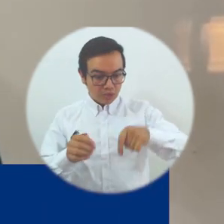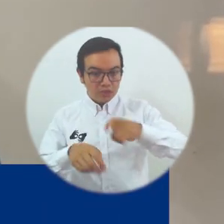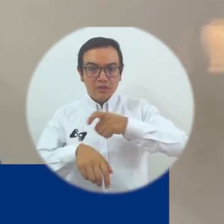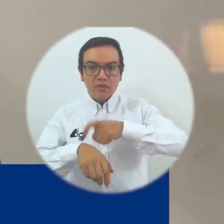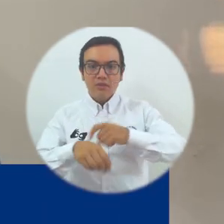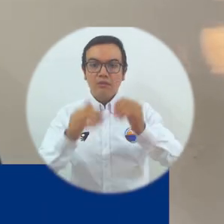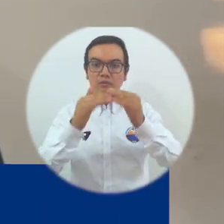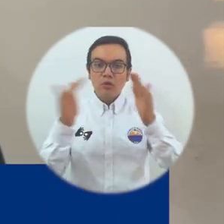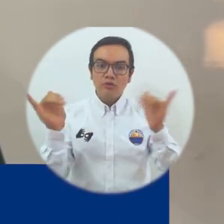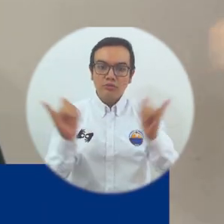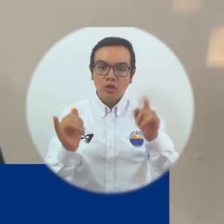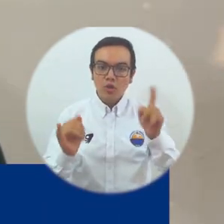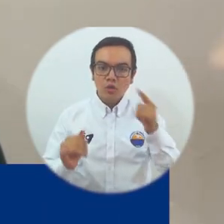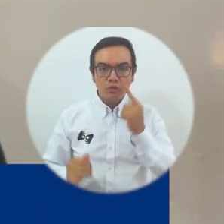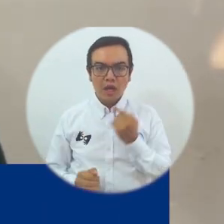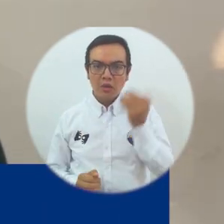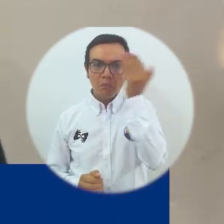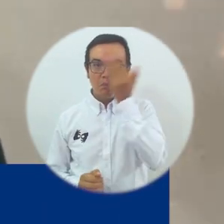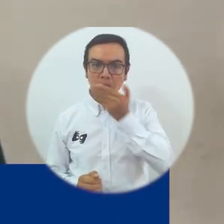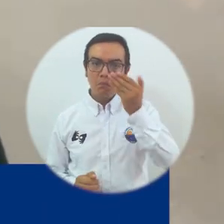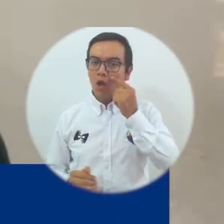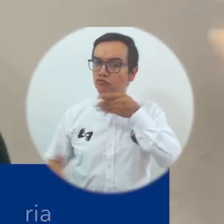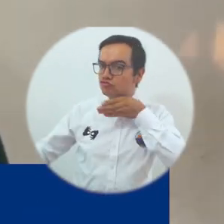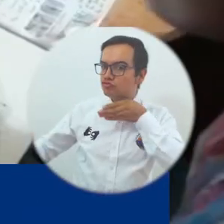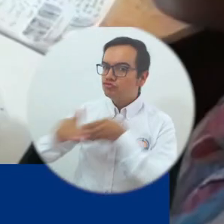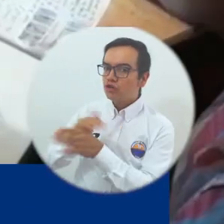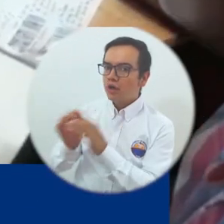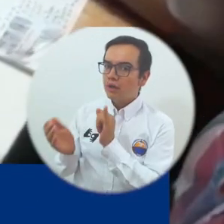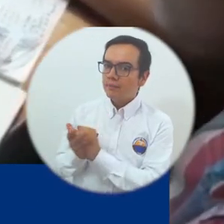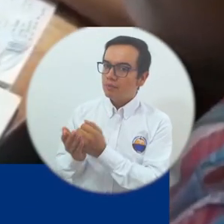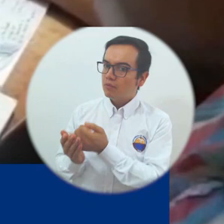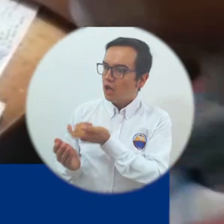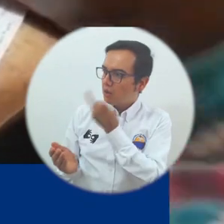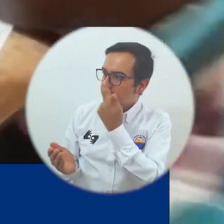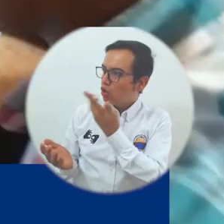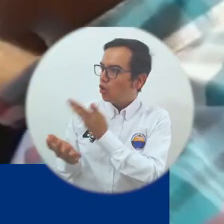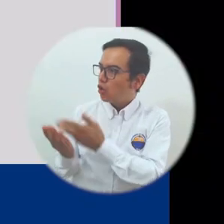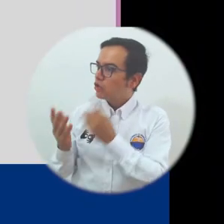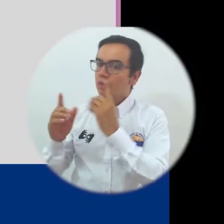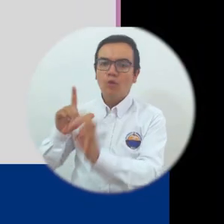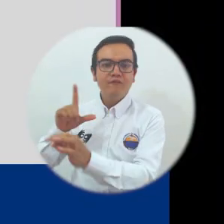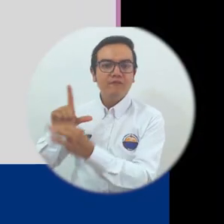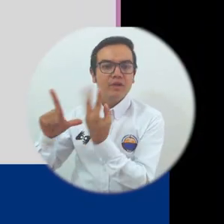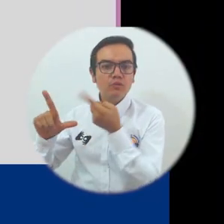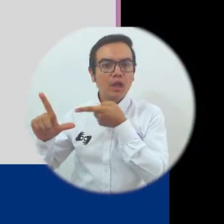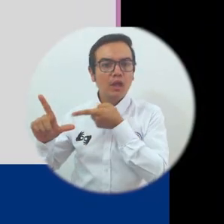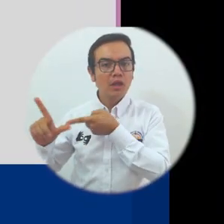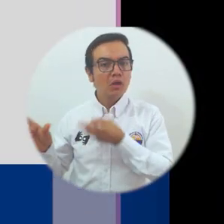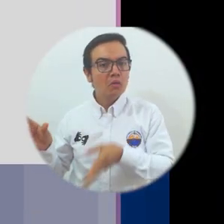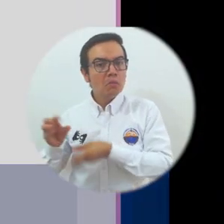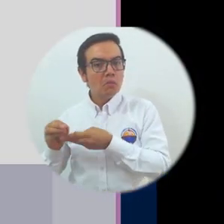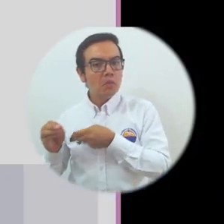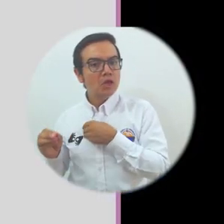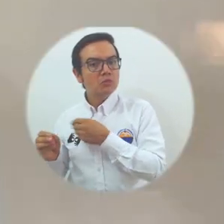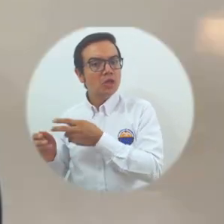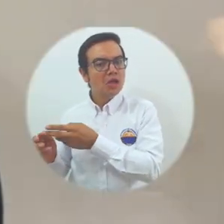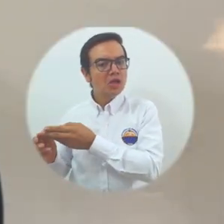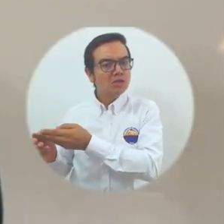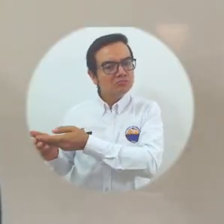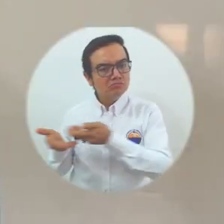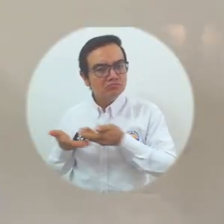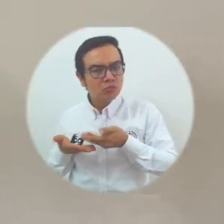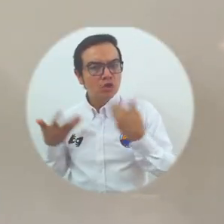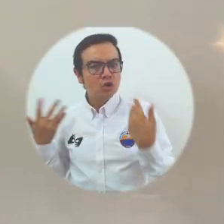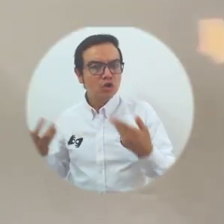beneficio en tiempos de cuarentena ya que nos permite complementar la información que se nos está brindando desde la universidad de manera